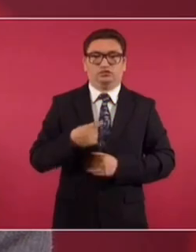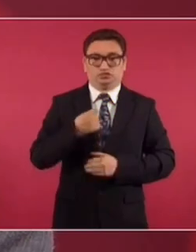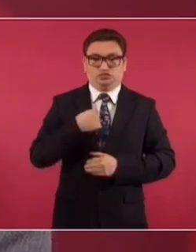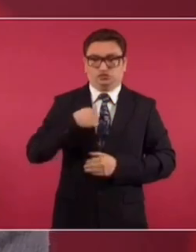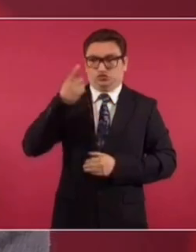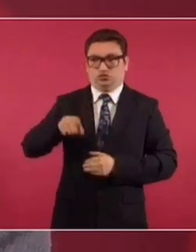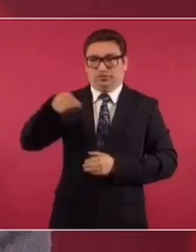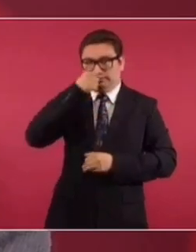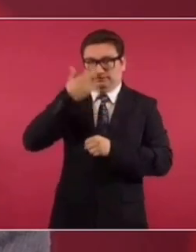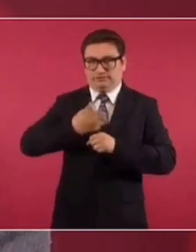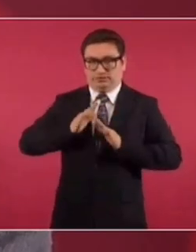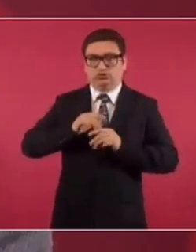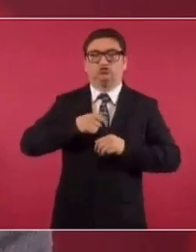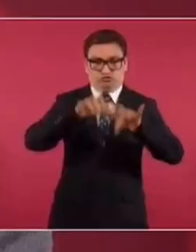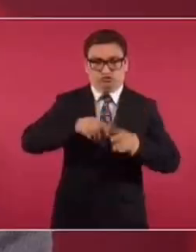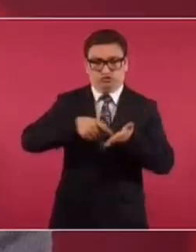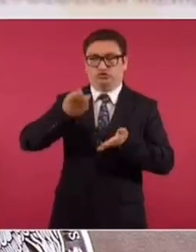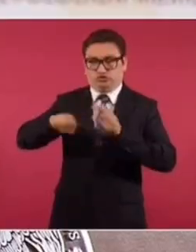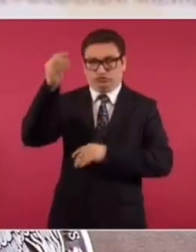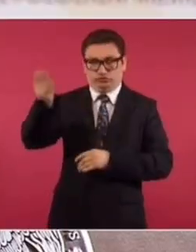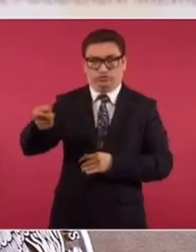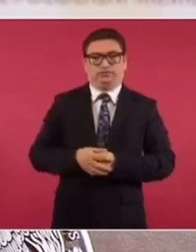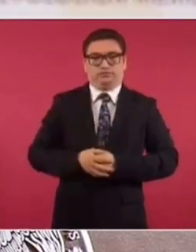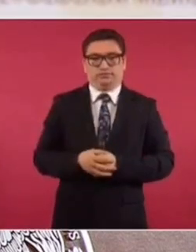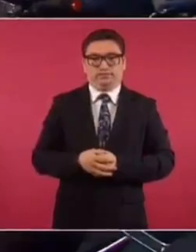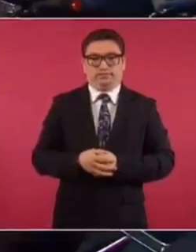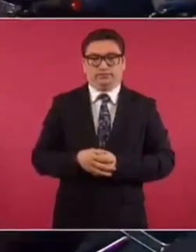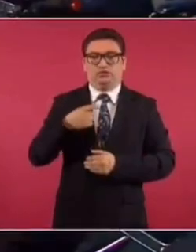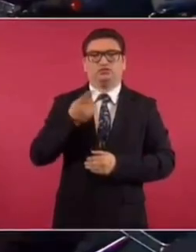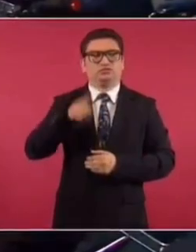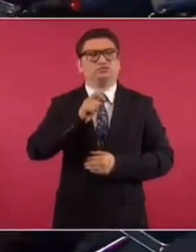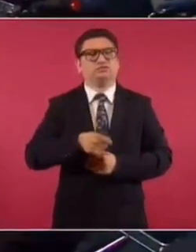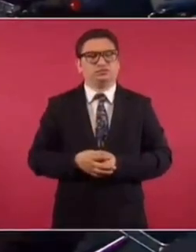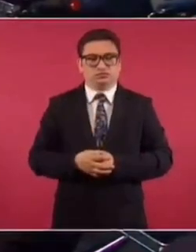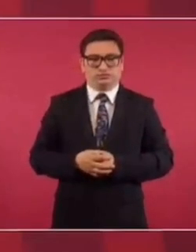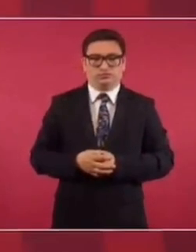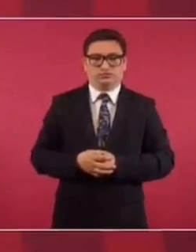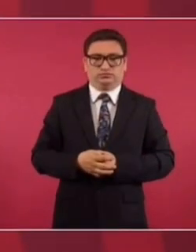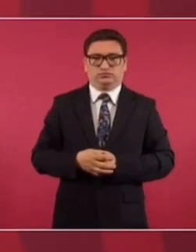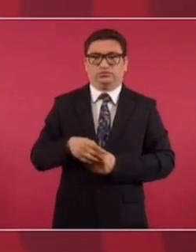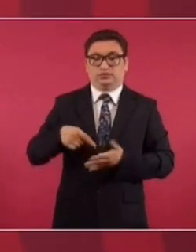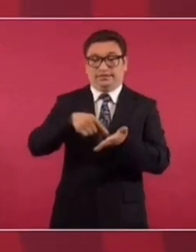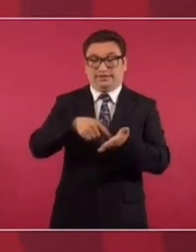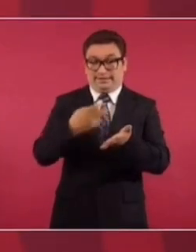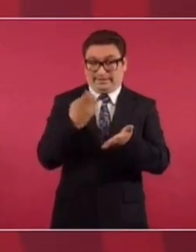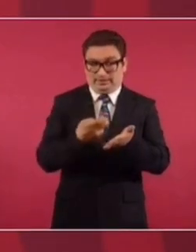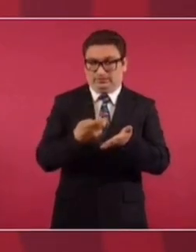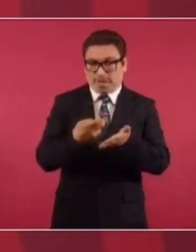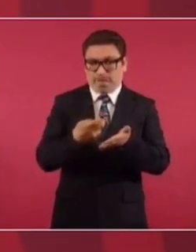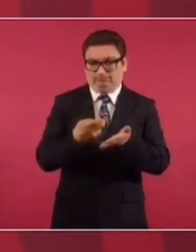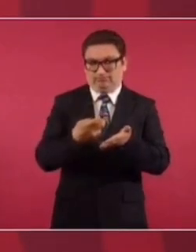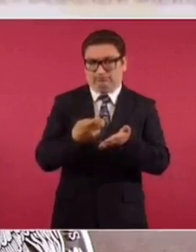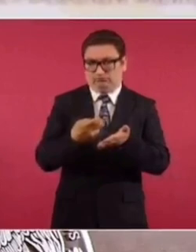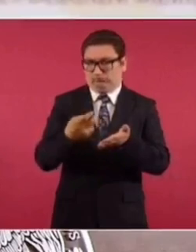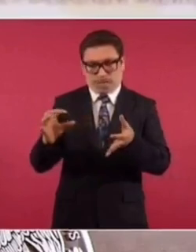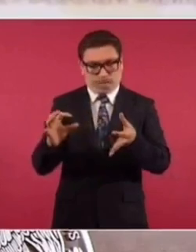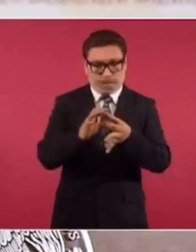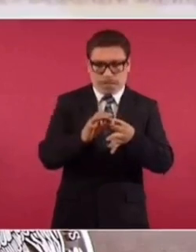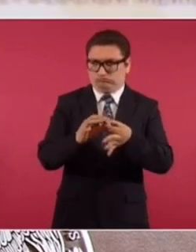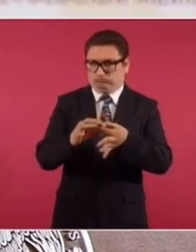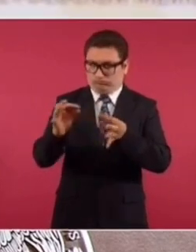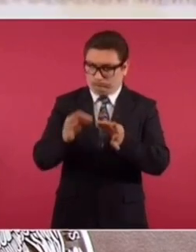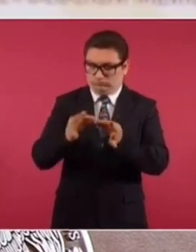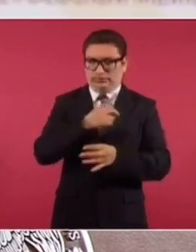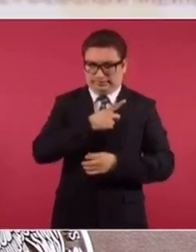al secretario de la Defensa, por escrito. ¿La instrucción de qué? De que se cumpliera con